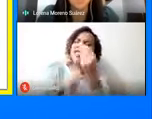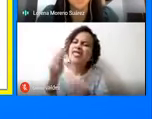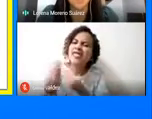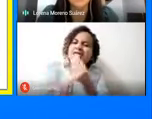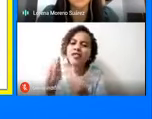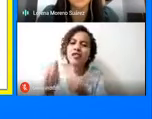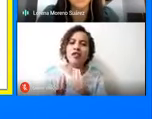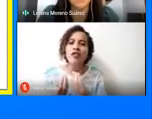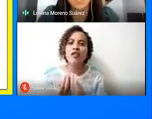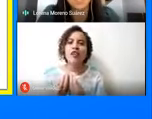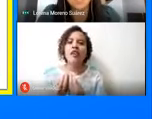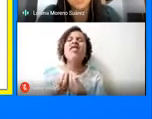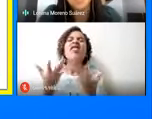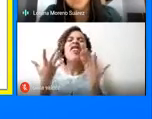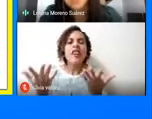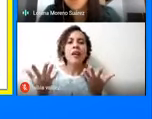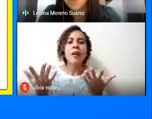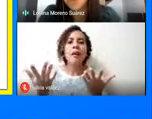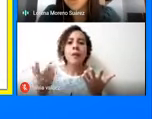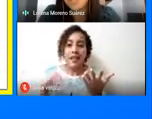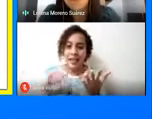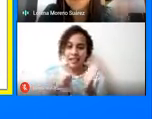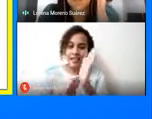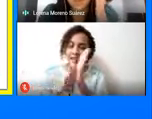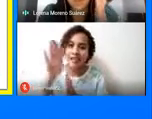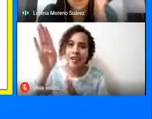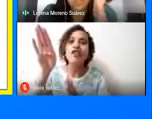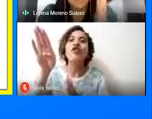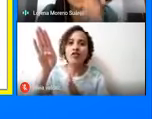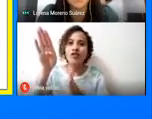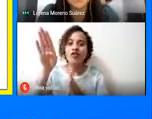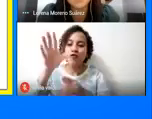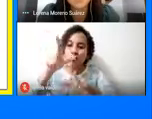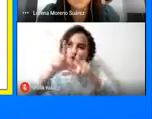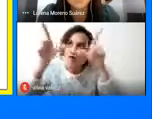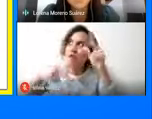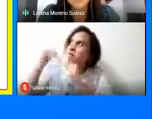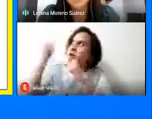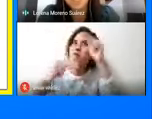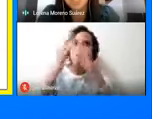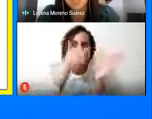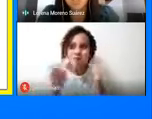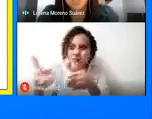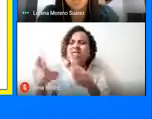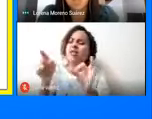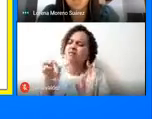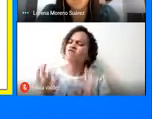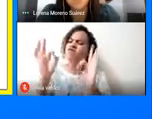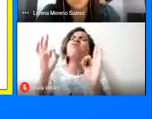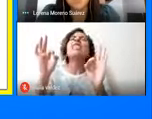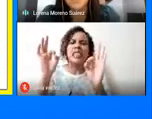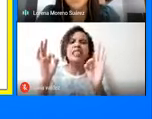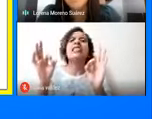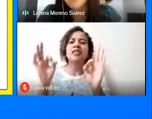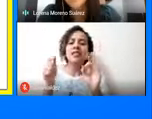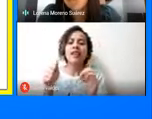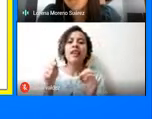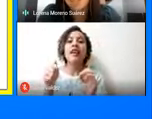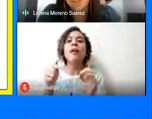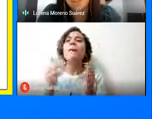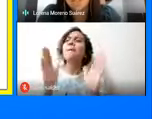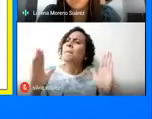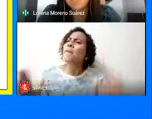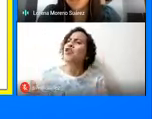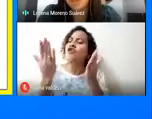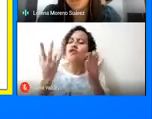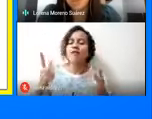a través de este desarrollo de infraestructura que garantiza una mejor